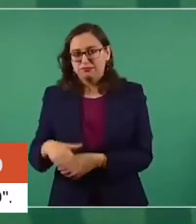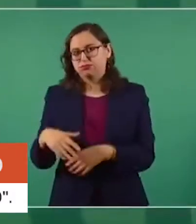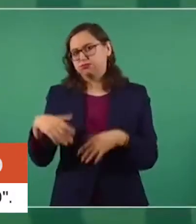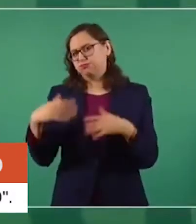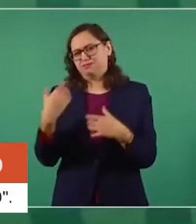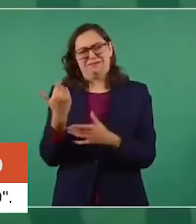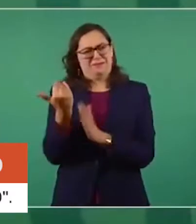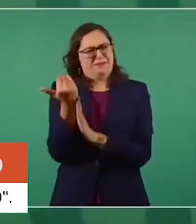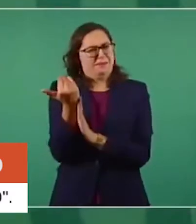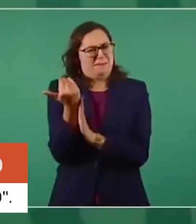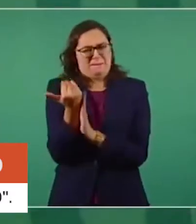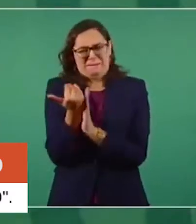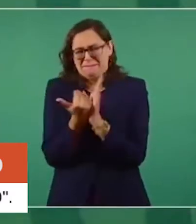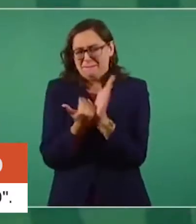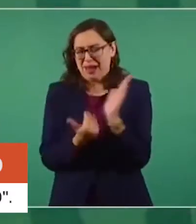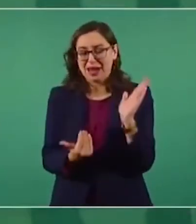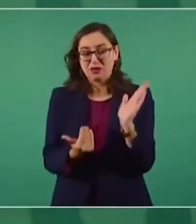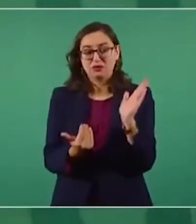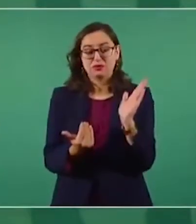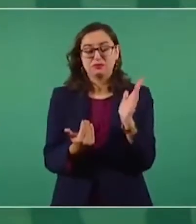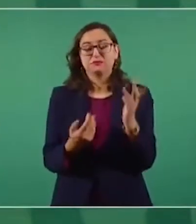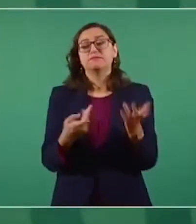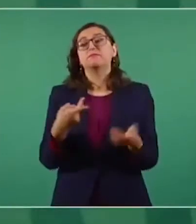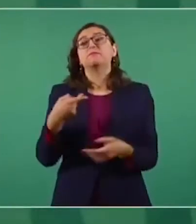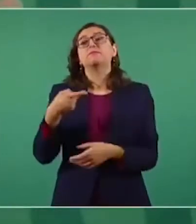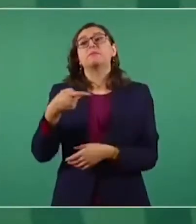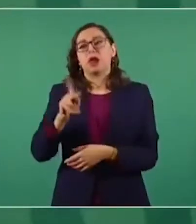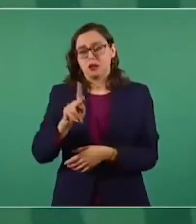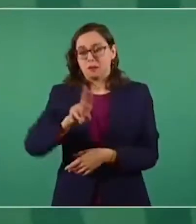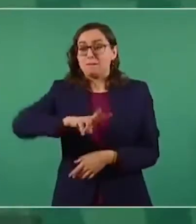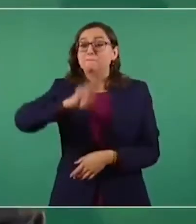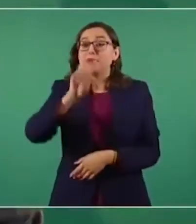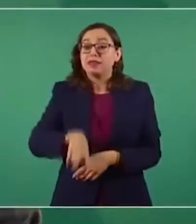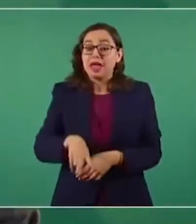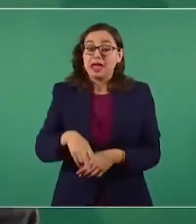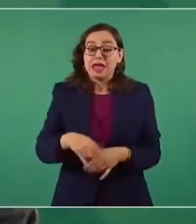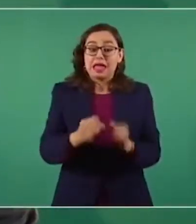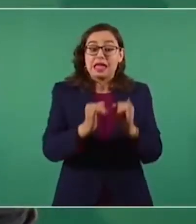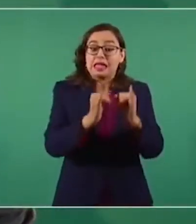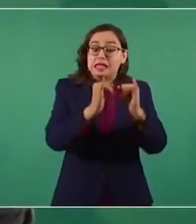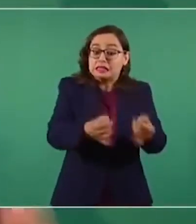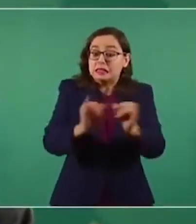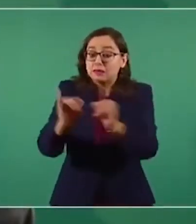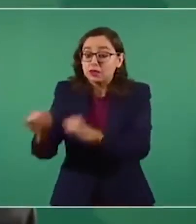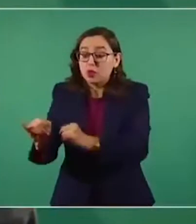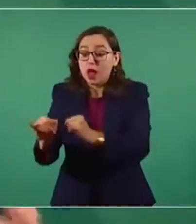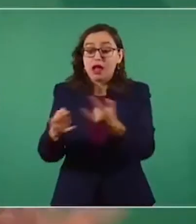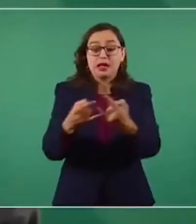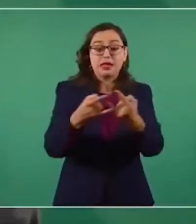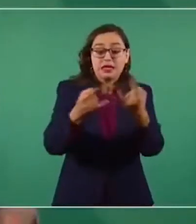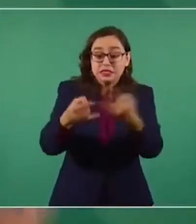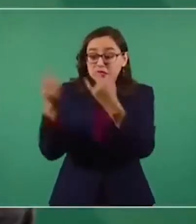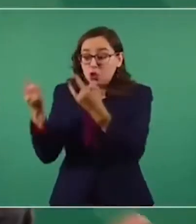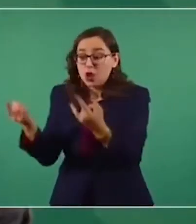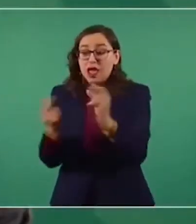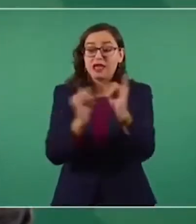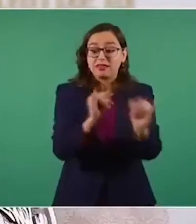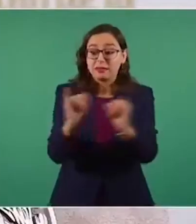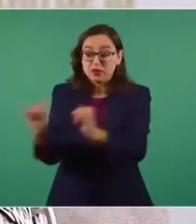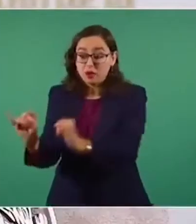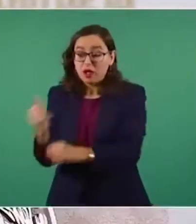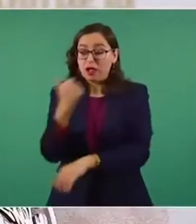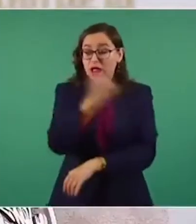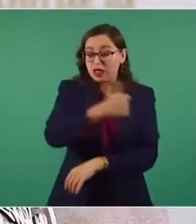enferma, se hospitaliza o pierde la vida, adulto o niño, nos duele, es muy